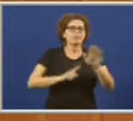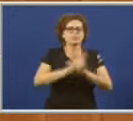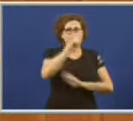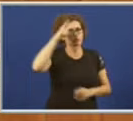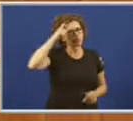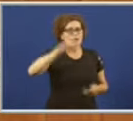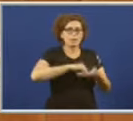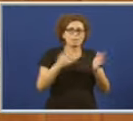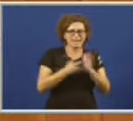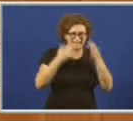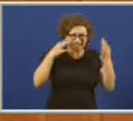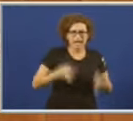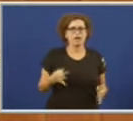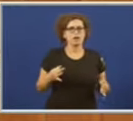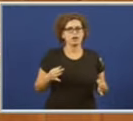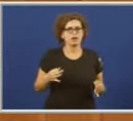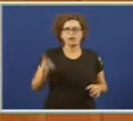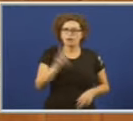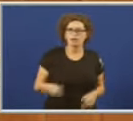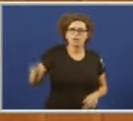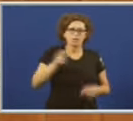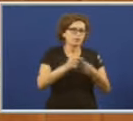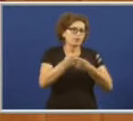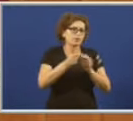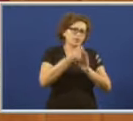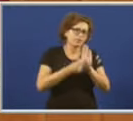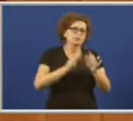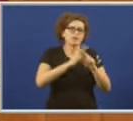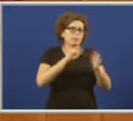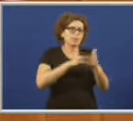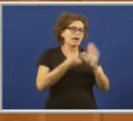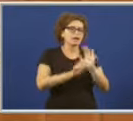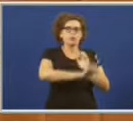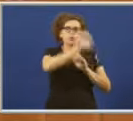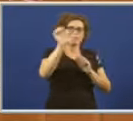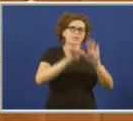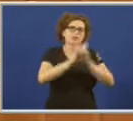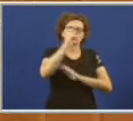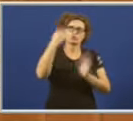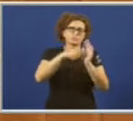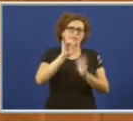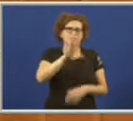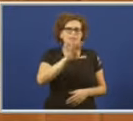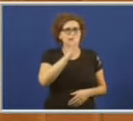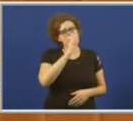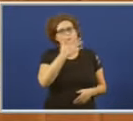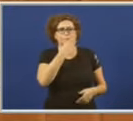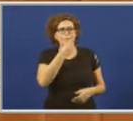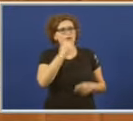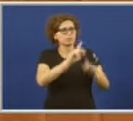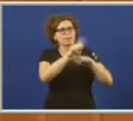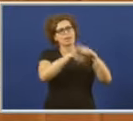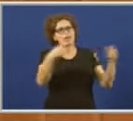Un plan real e non as mesmas medidas que o plan de desenvolvemento europeo de 2015 vendidas agora cun lazo novo.